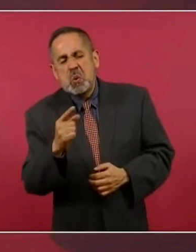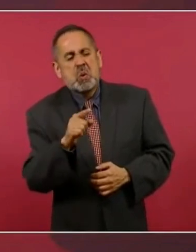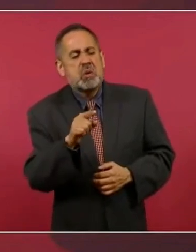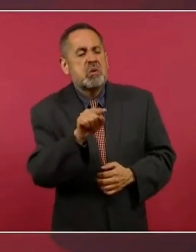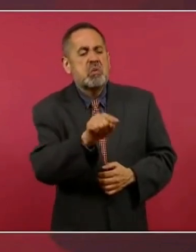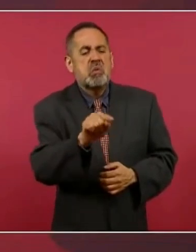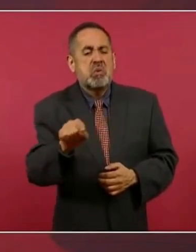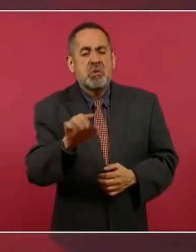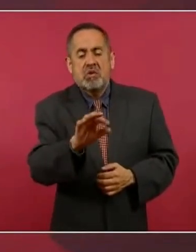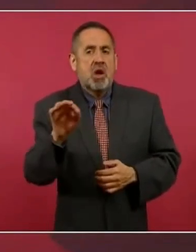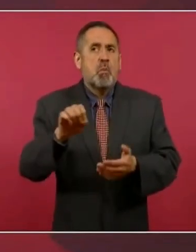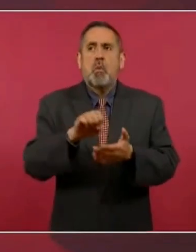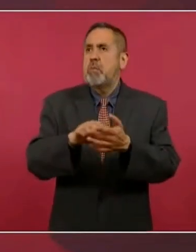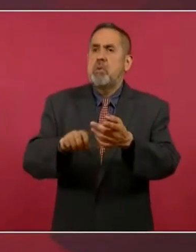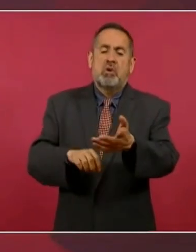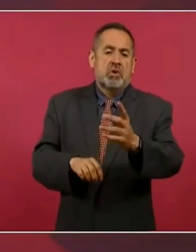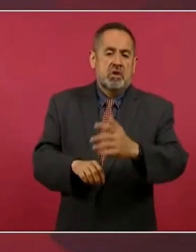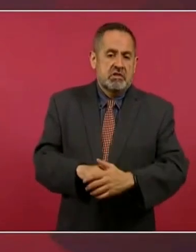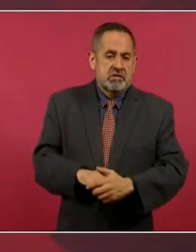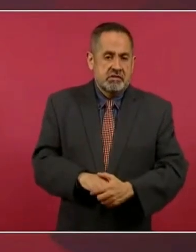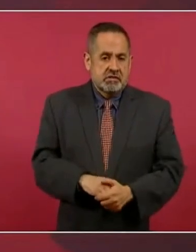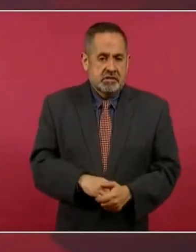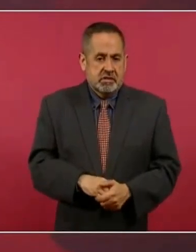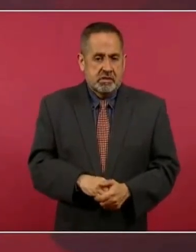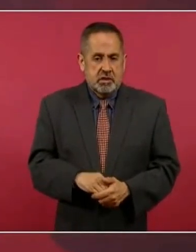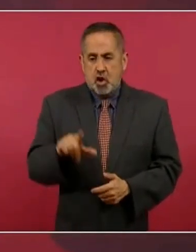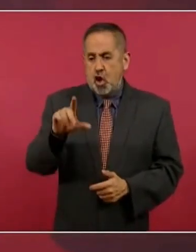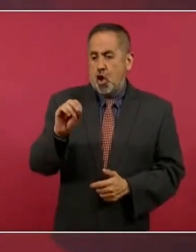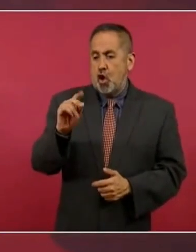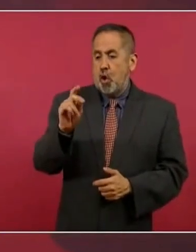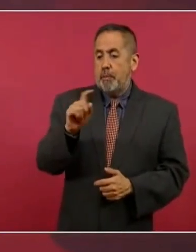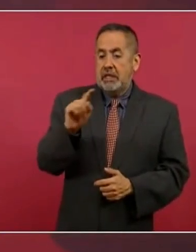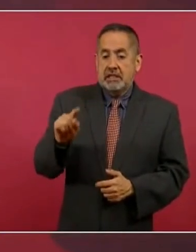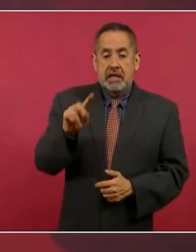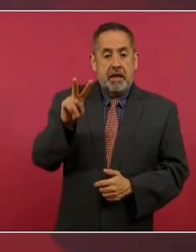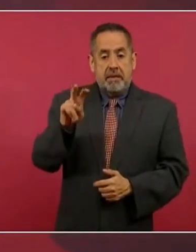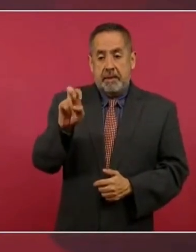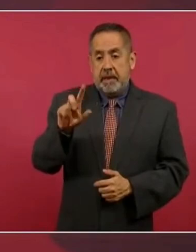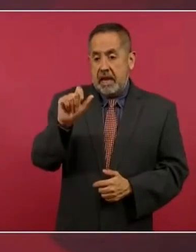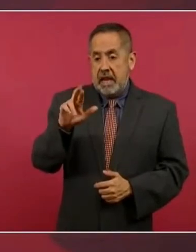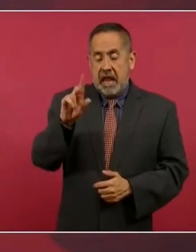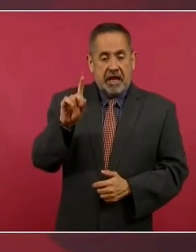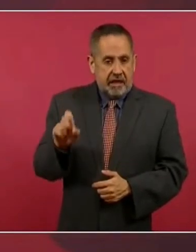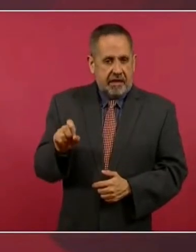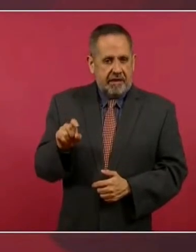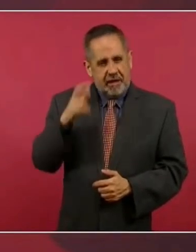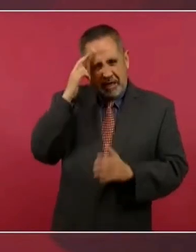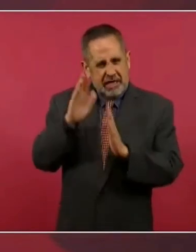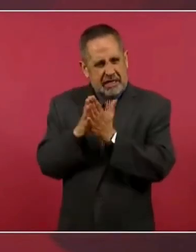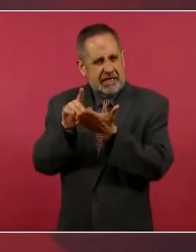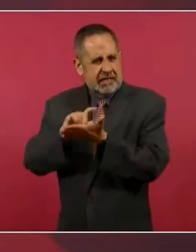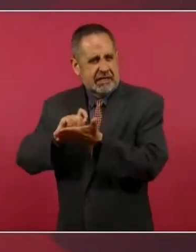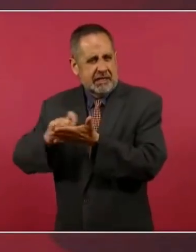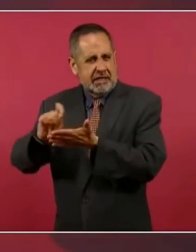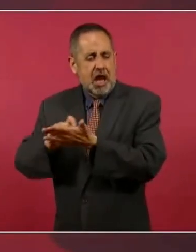por ejemplo López Velarde de Suave Patria ese